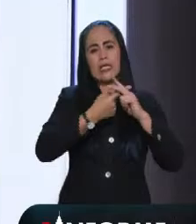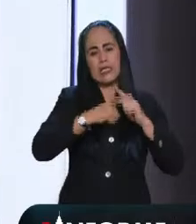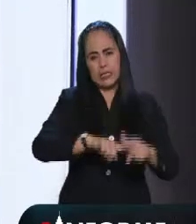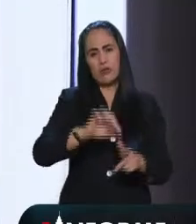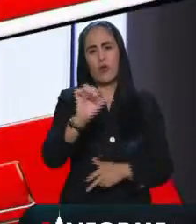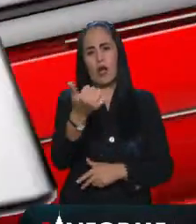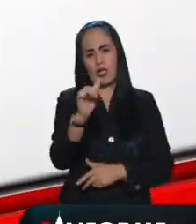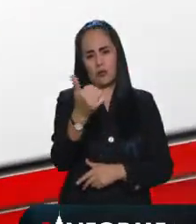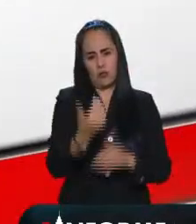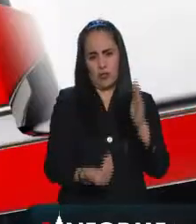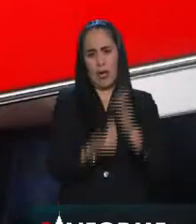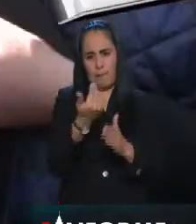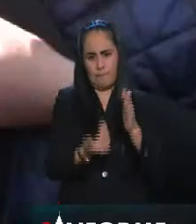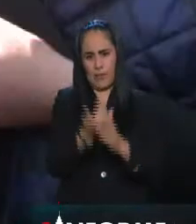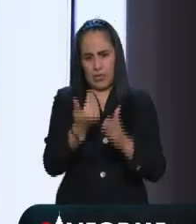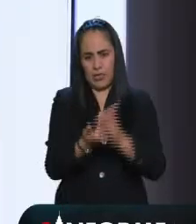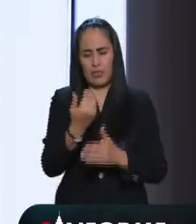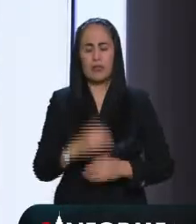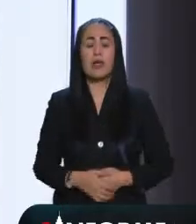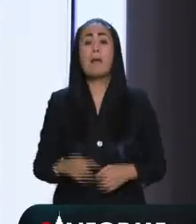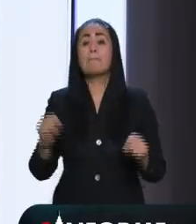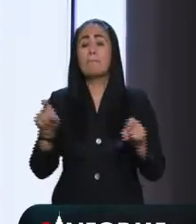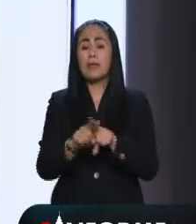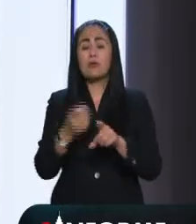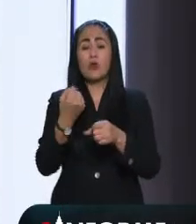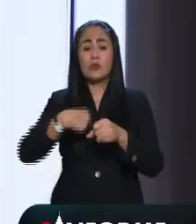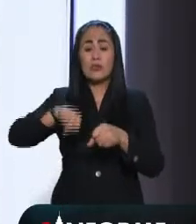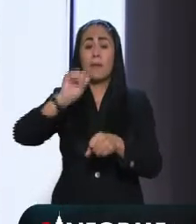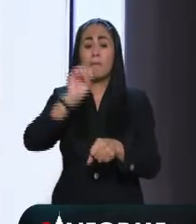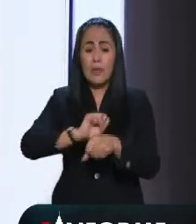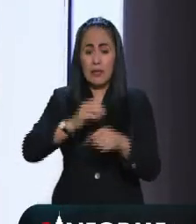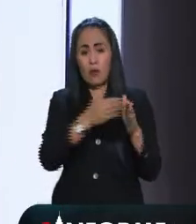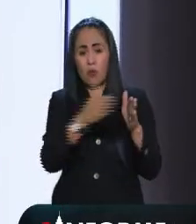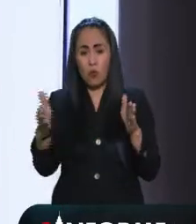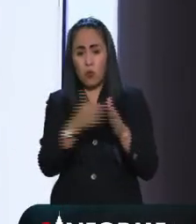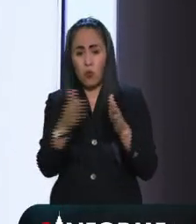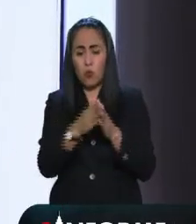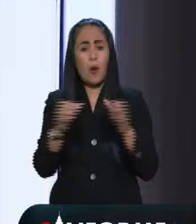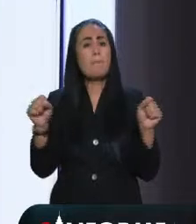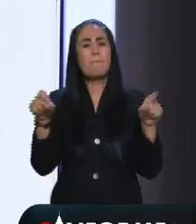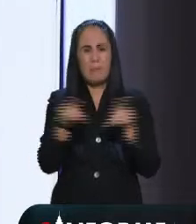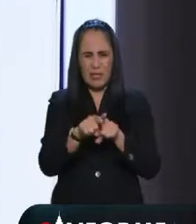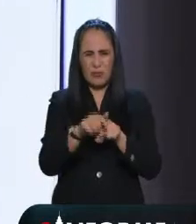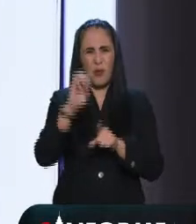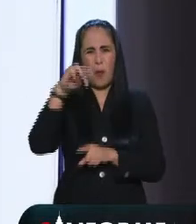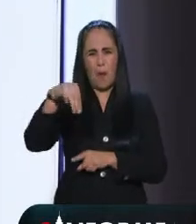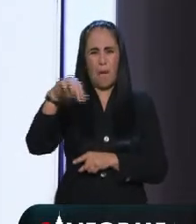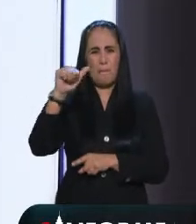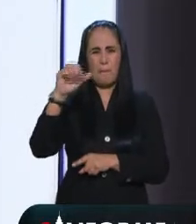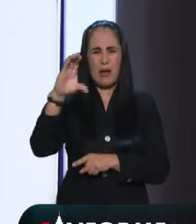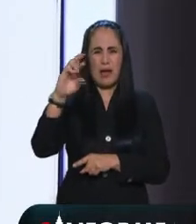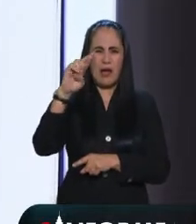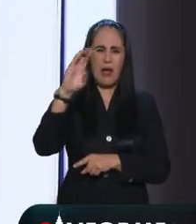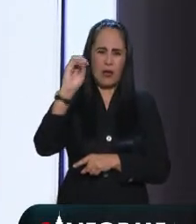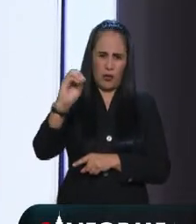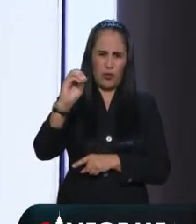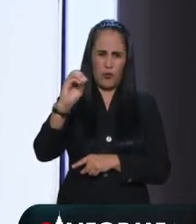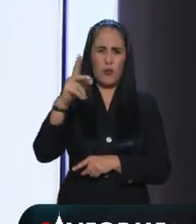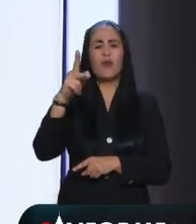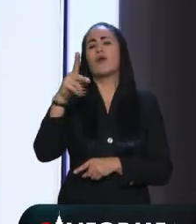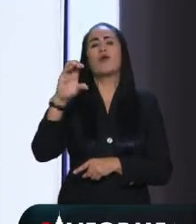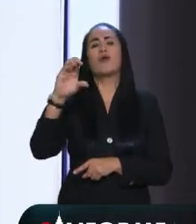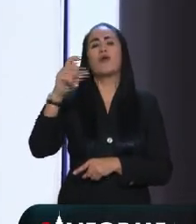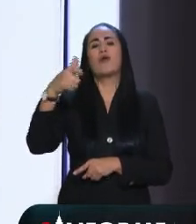Además, esta semana se definirán también los puntos de reinstalación de los macroquioscos que también los anunciaron de salud para aumentar el acceso